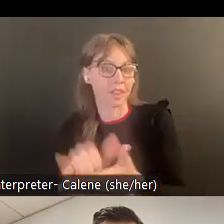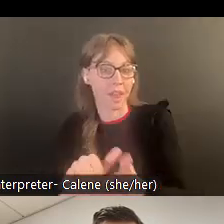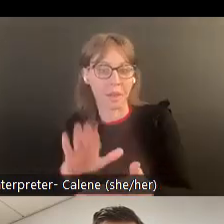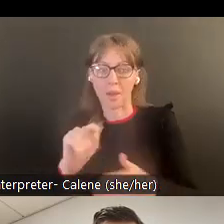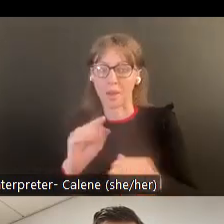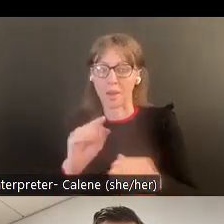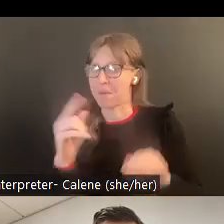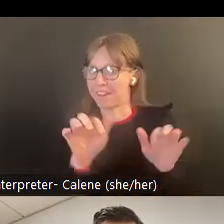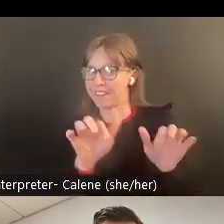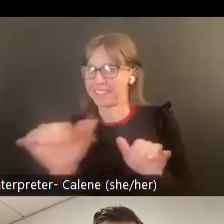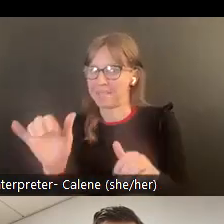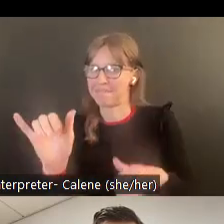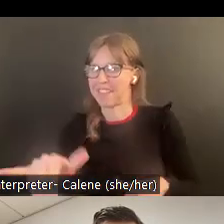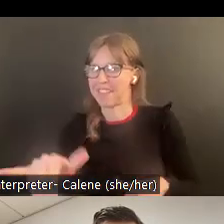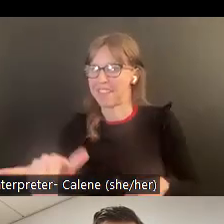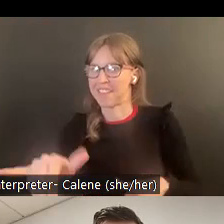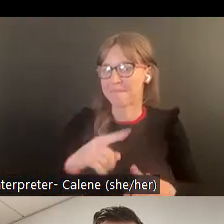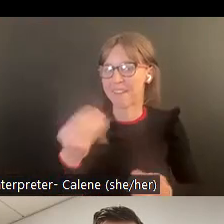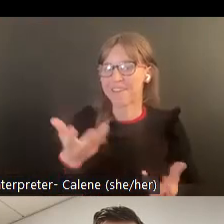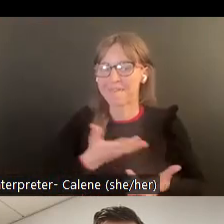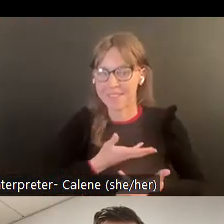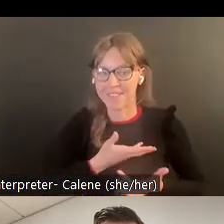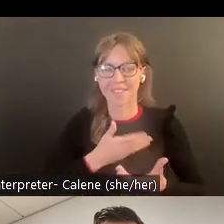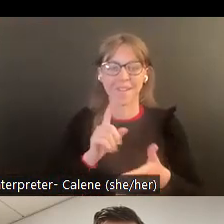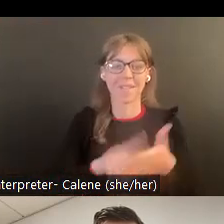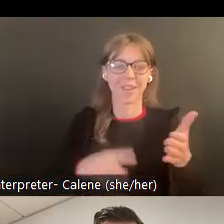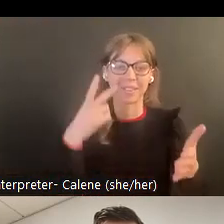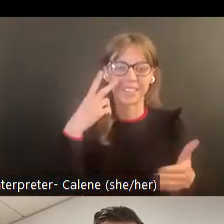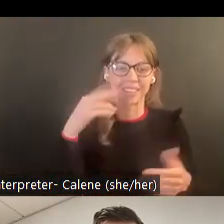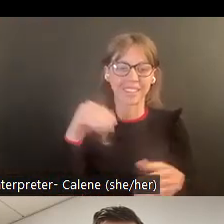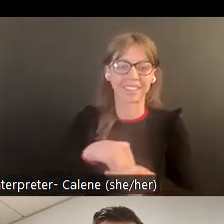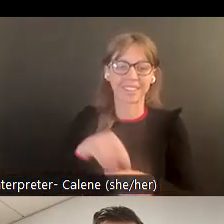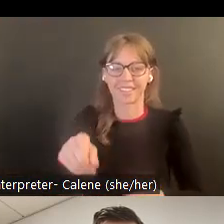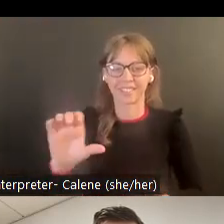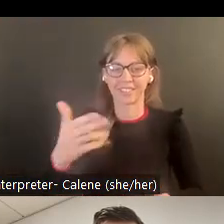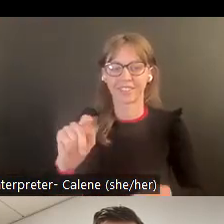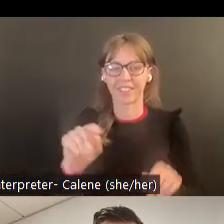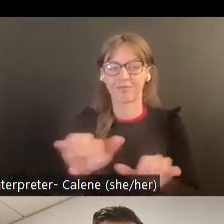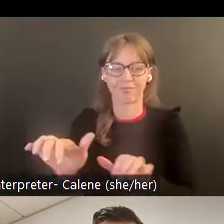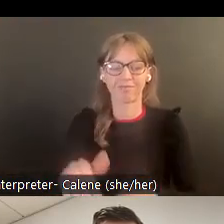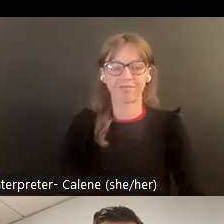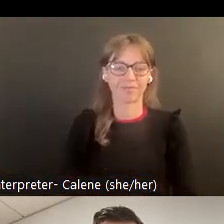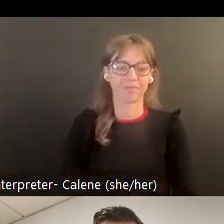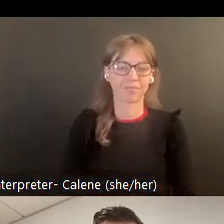Puede ser que está pensando que todos están haciéndolo, pero nadie lo ha mecanografiado. Si pueden hacerlo.